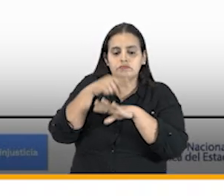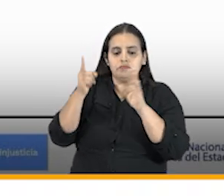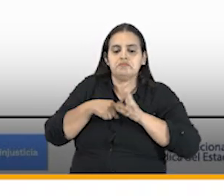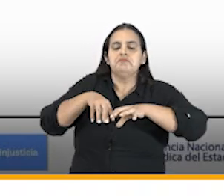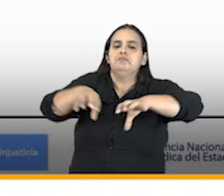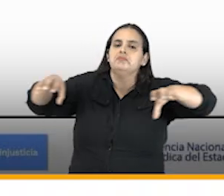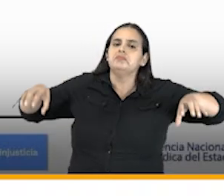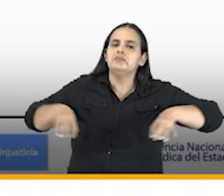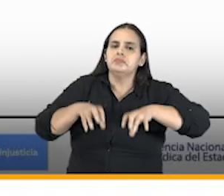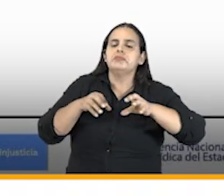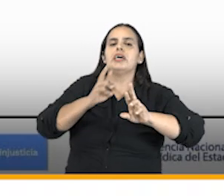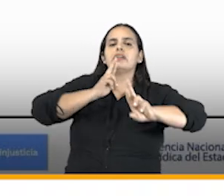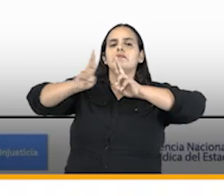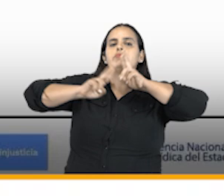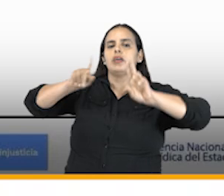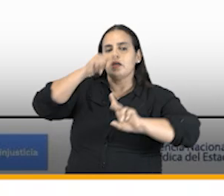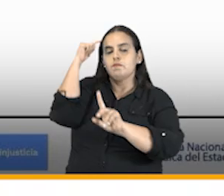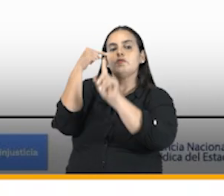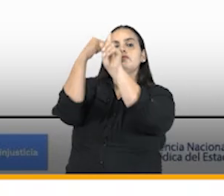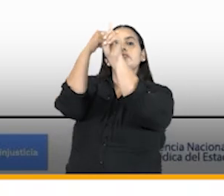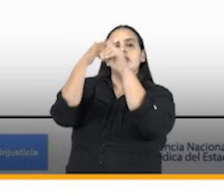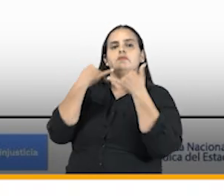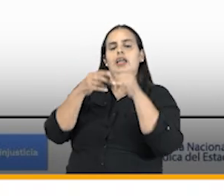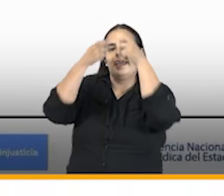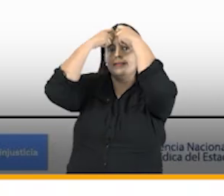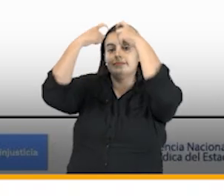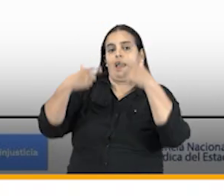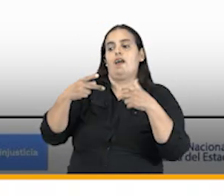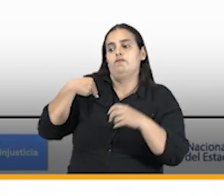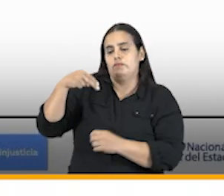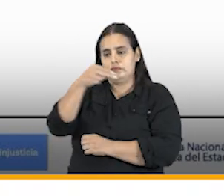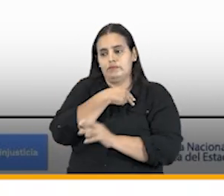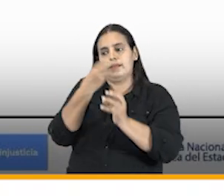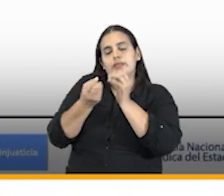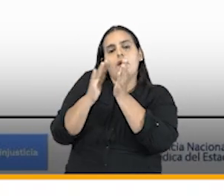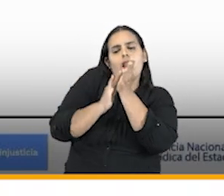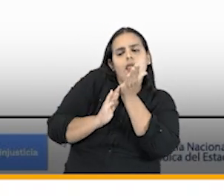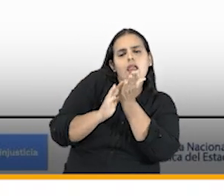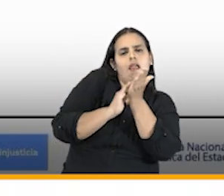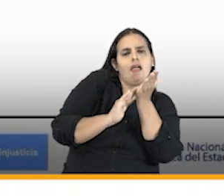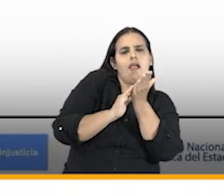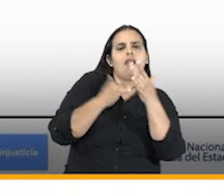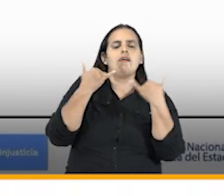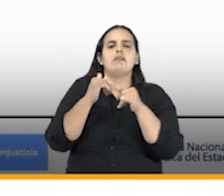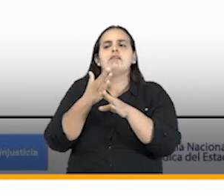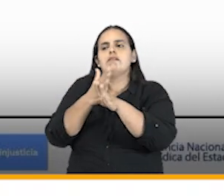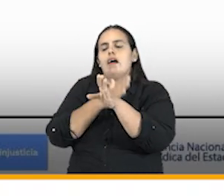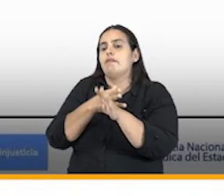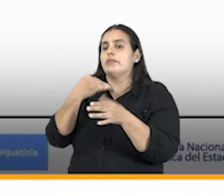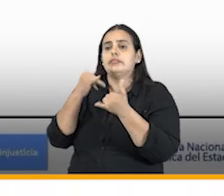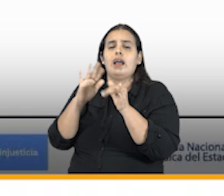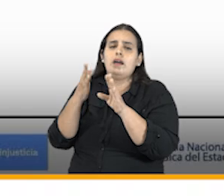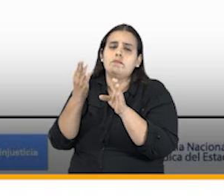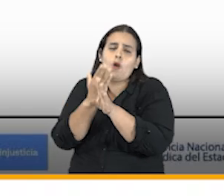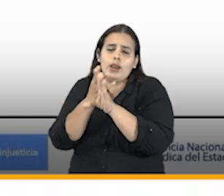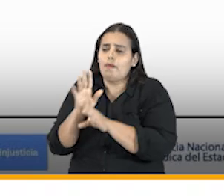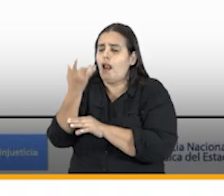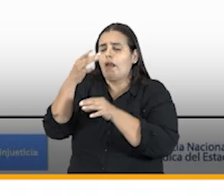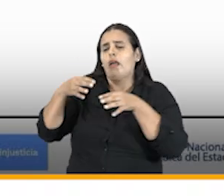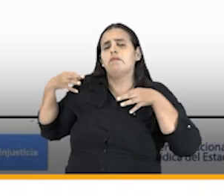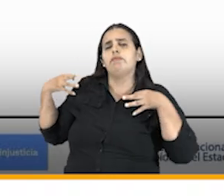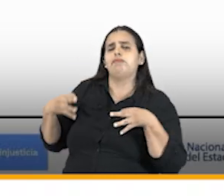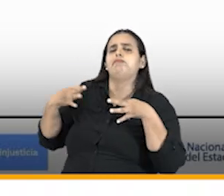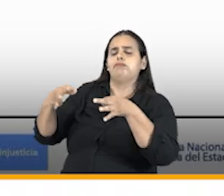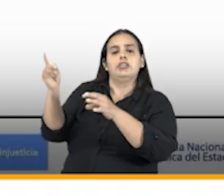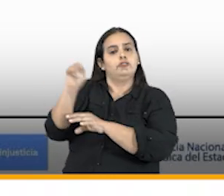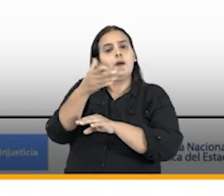generarle resultados favorables al Estado tratar de solucionar los pleitos de una manera más pronta porque cuando tenemos una sentencia de